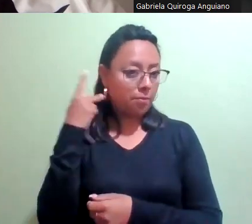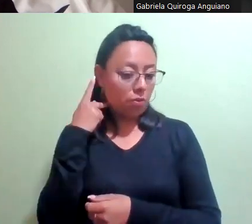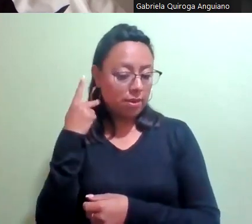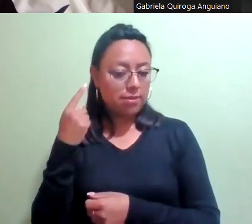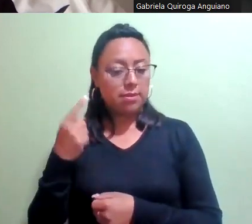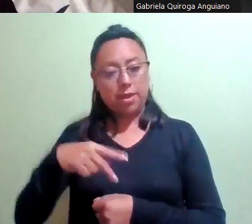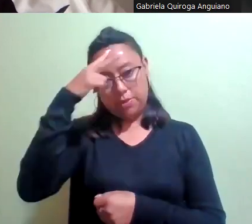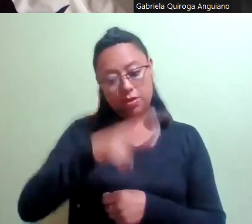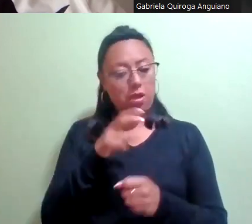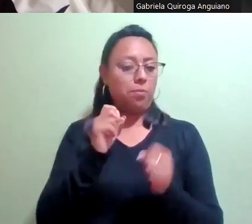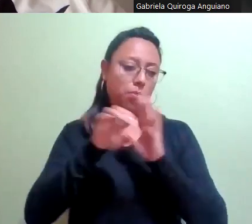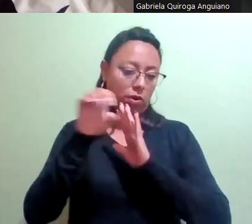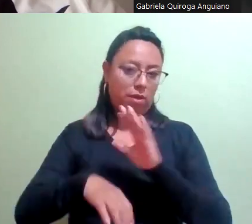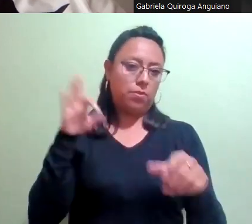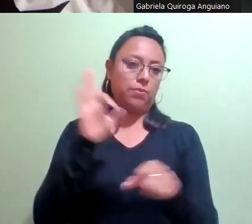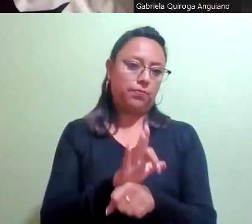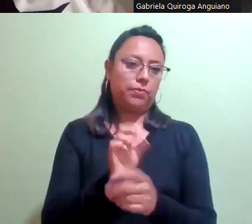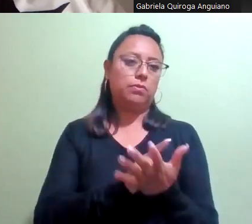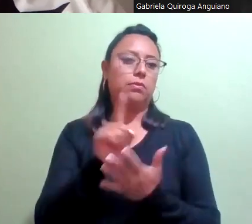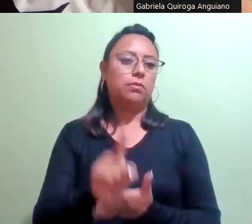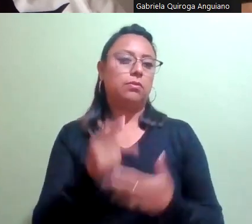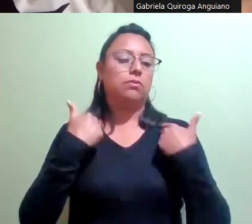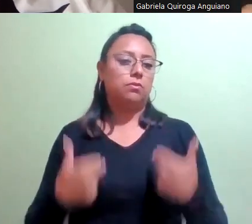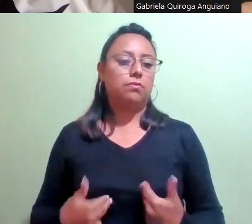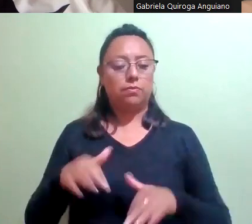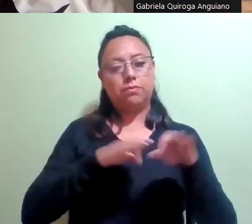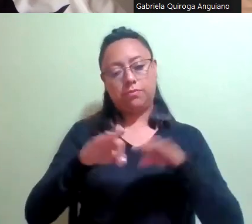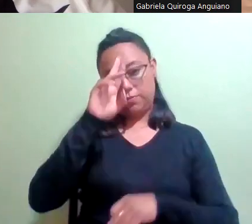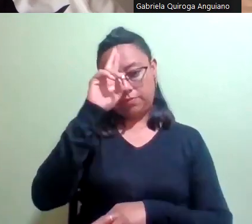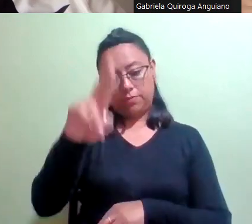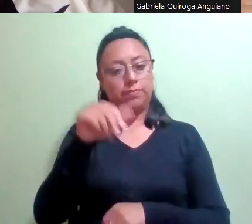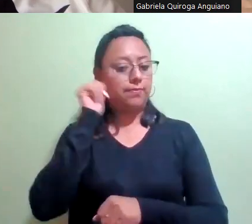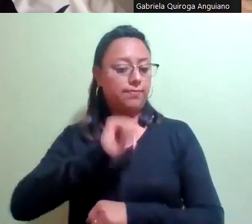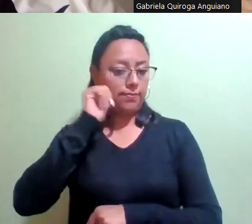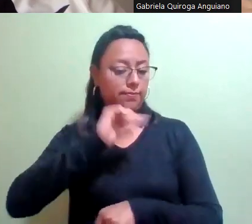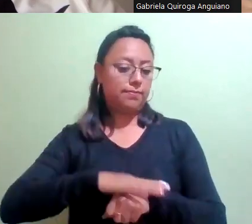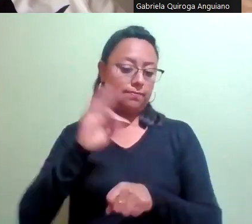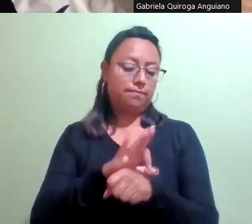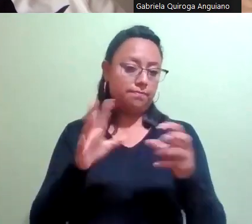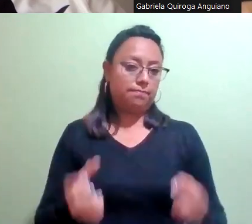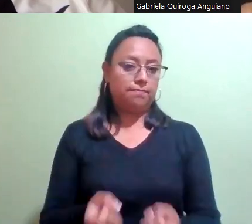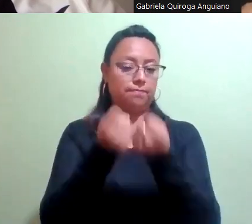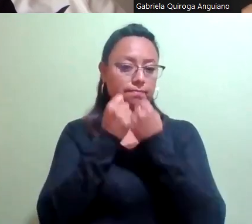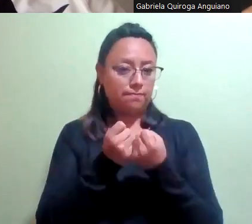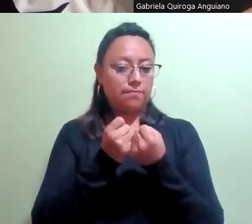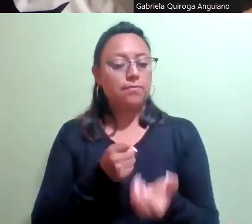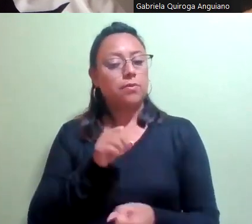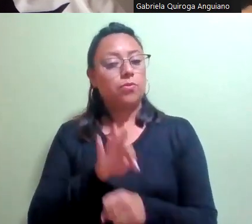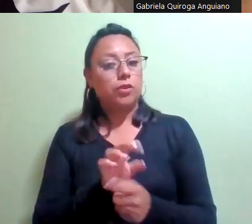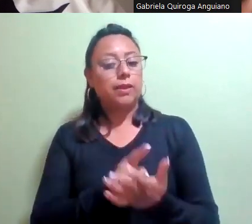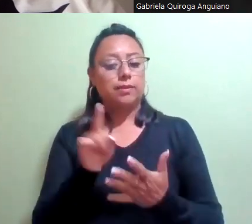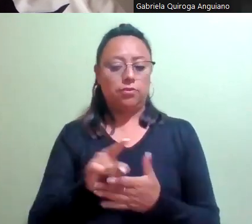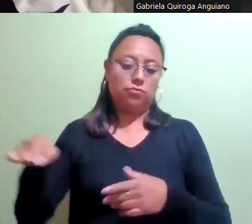destaca la defensa del derecho humano al trabajo digno, pero siempre con especial énfasis en salvaguardar aquellos derechos de los sectores más vulnerables,